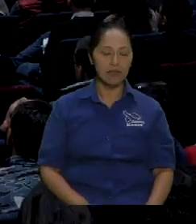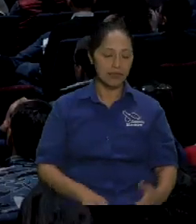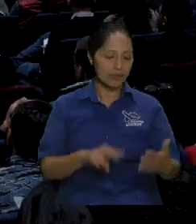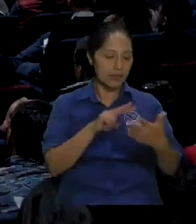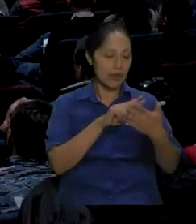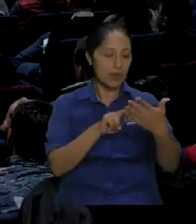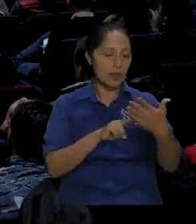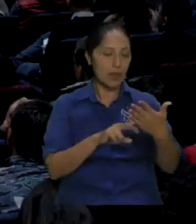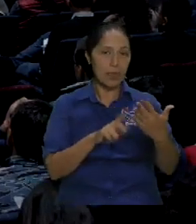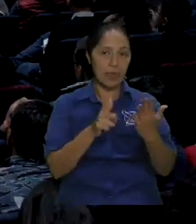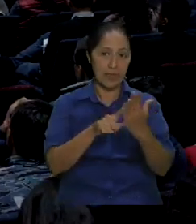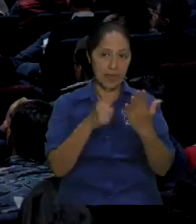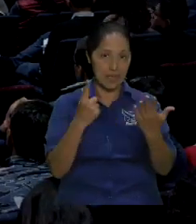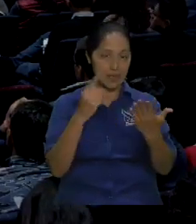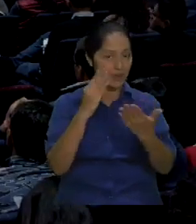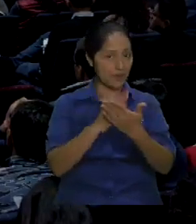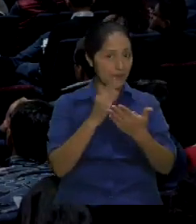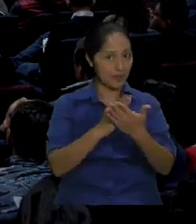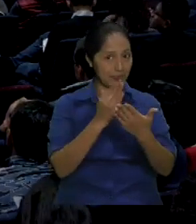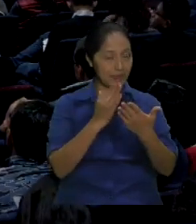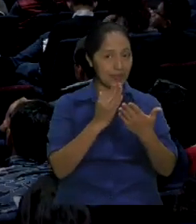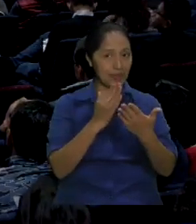que libro estaba esto que le voy a contar